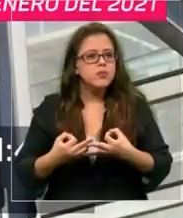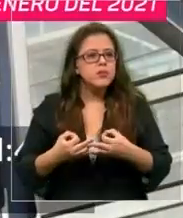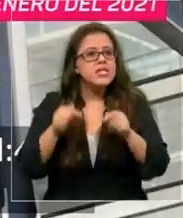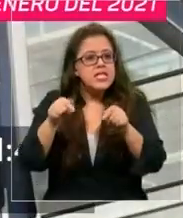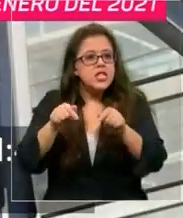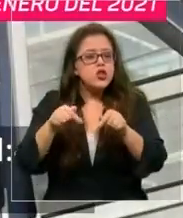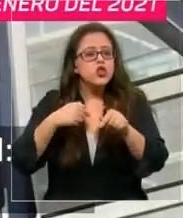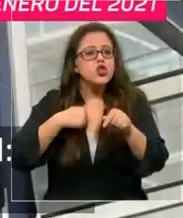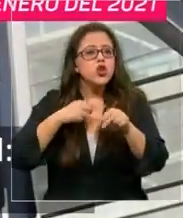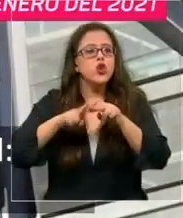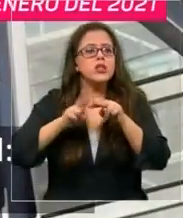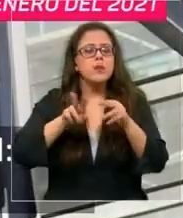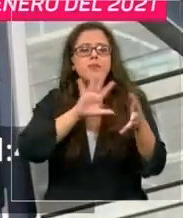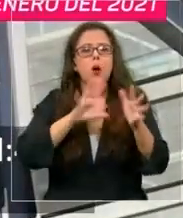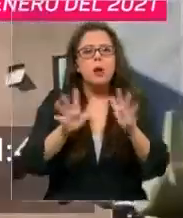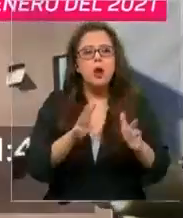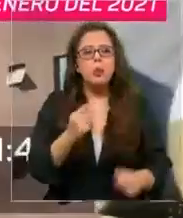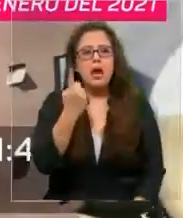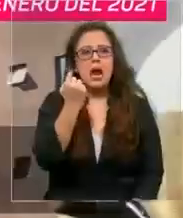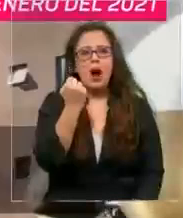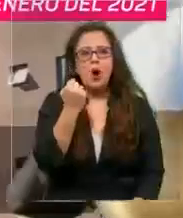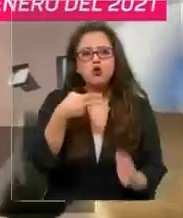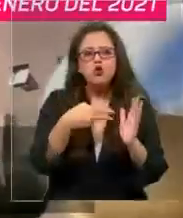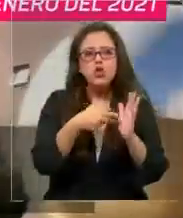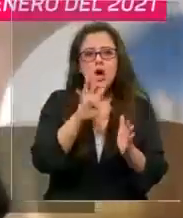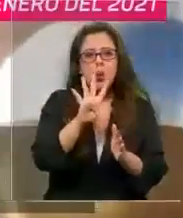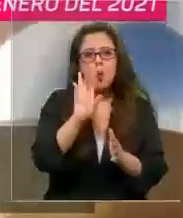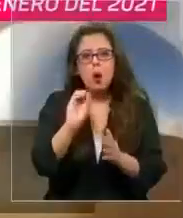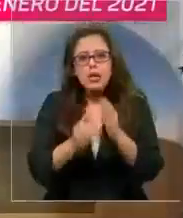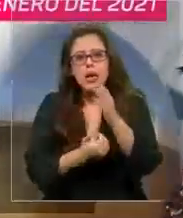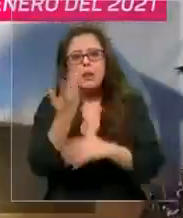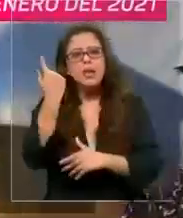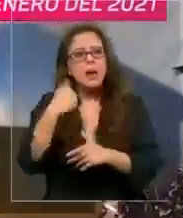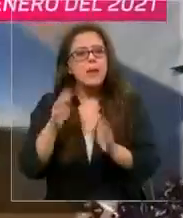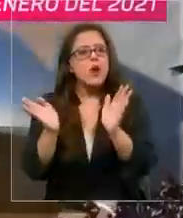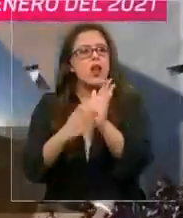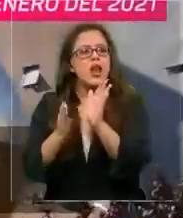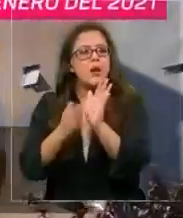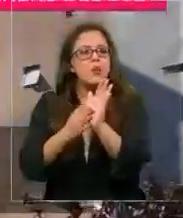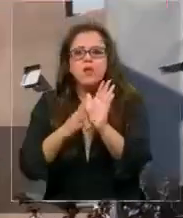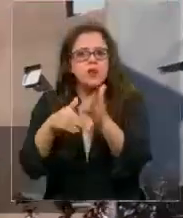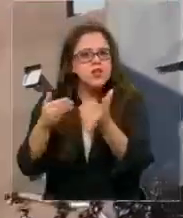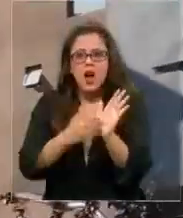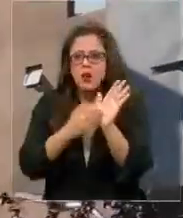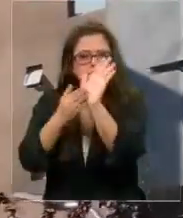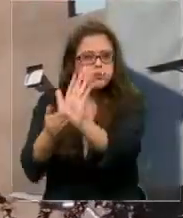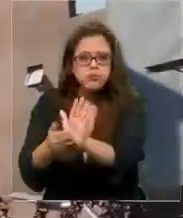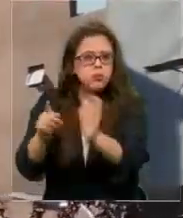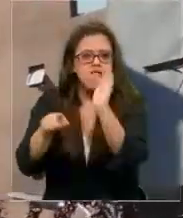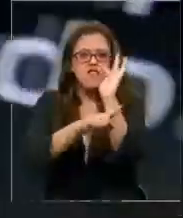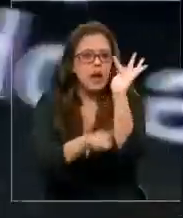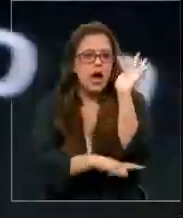a realizar medianamente como desde la 1140, pero los antecedentes están a disposición de fiscalía.